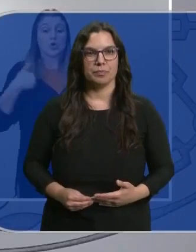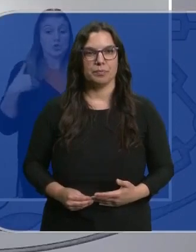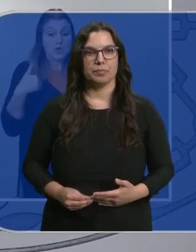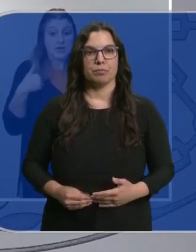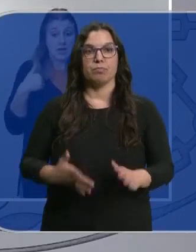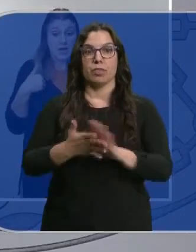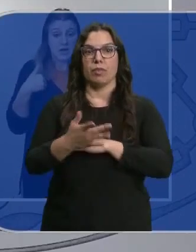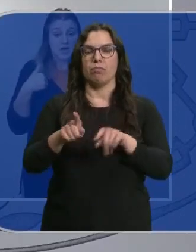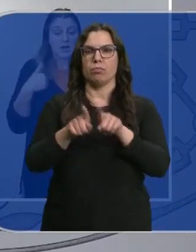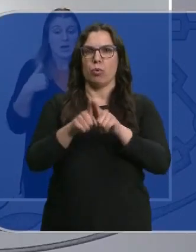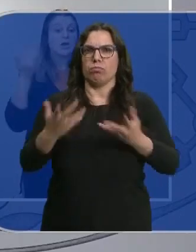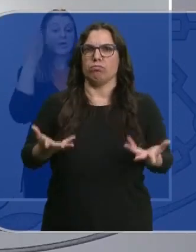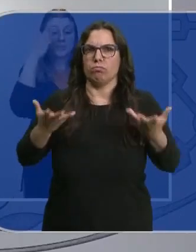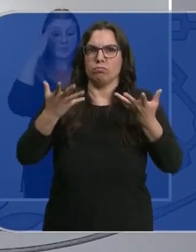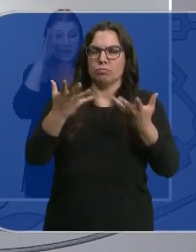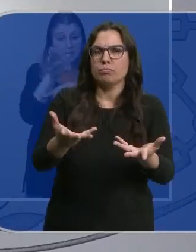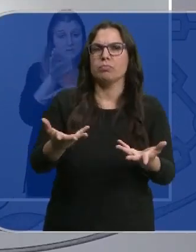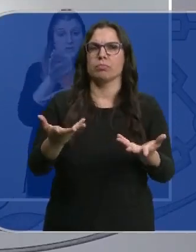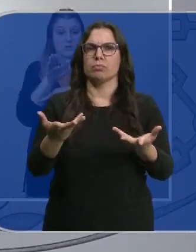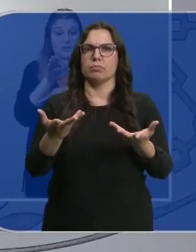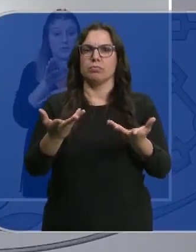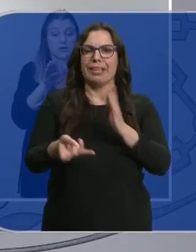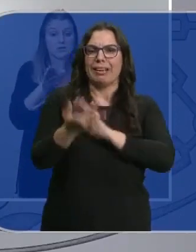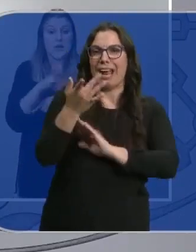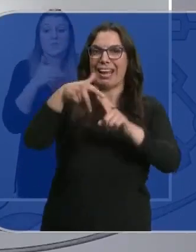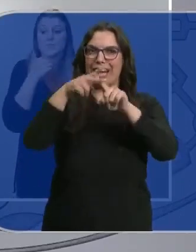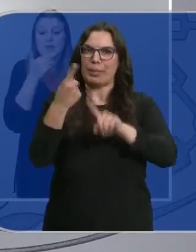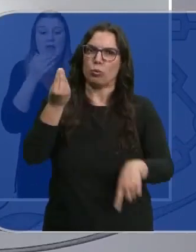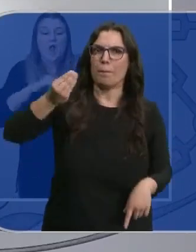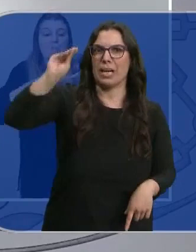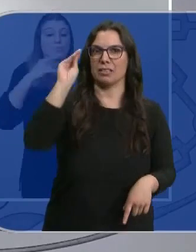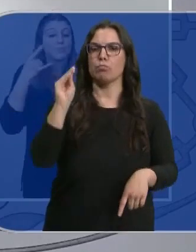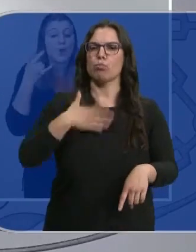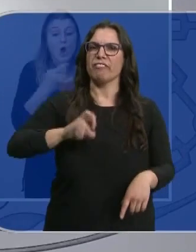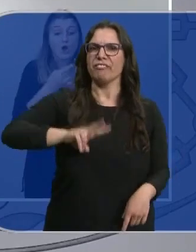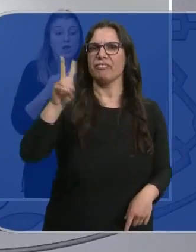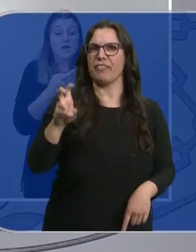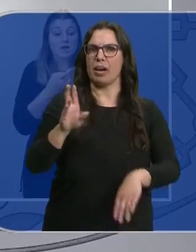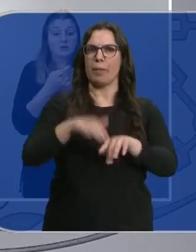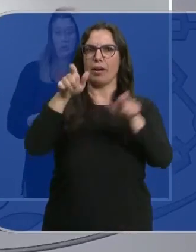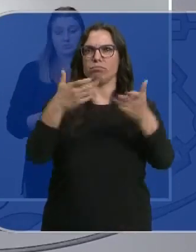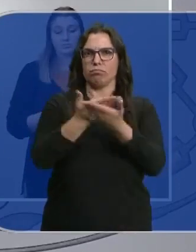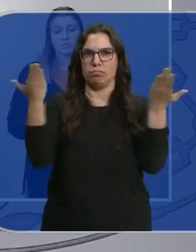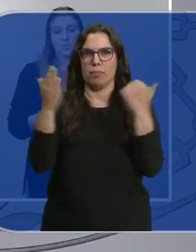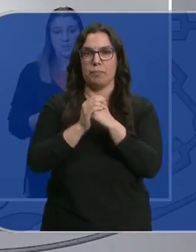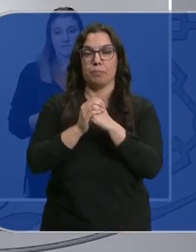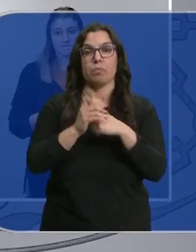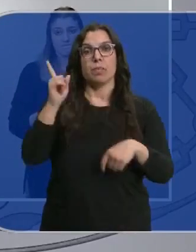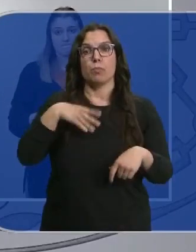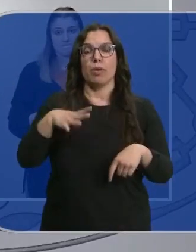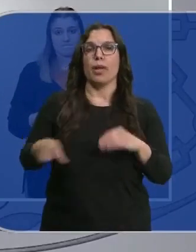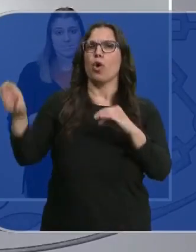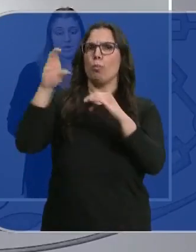Poner encima de la mesa, articular un instrumento más que pueda servir a la ciudadanía y que pueden